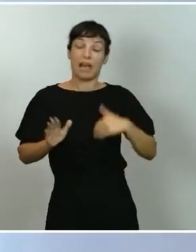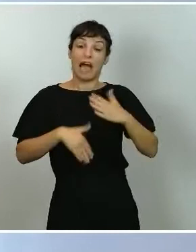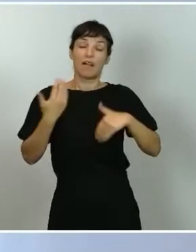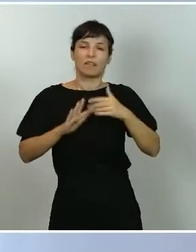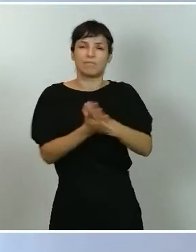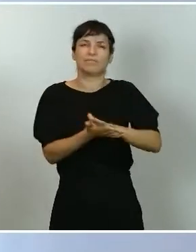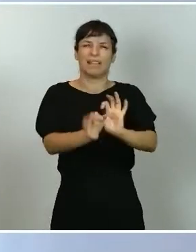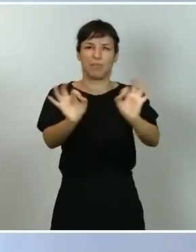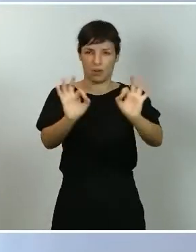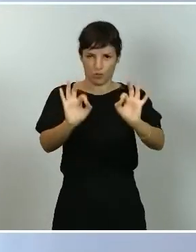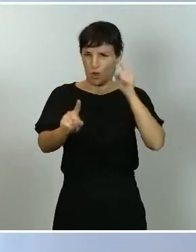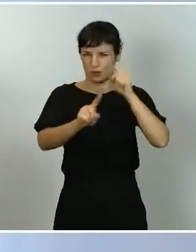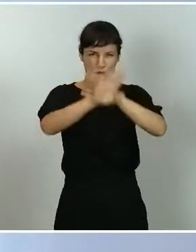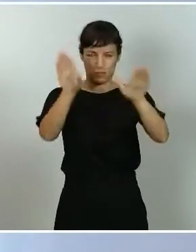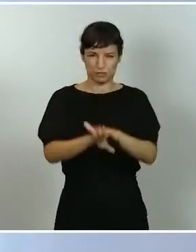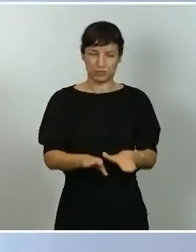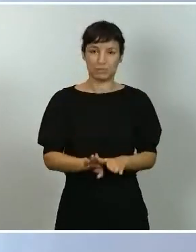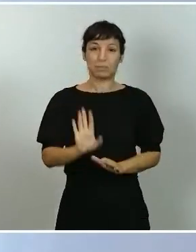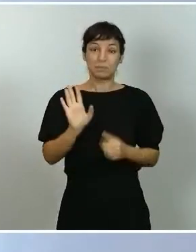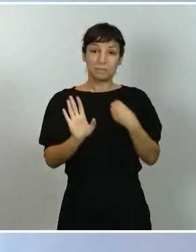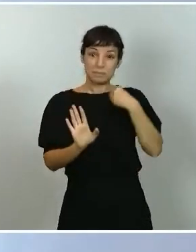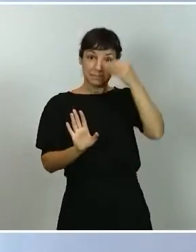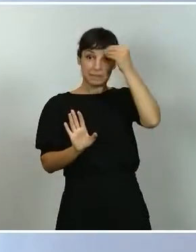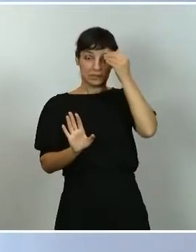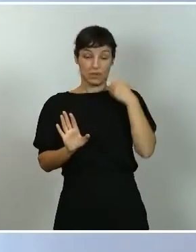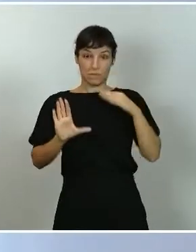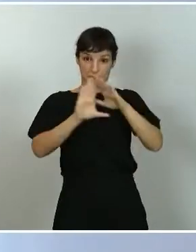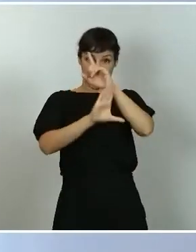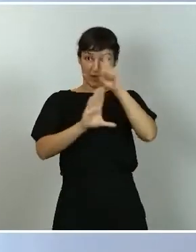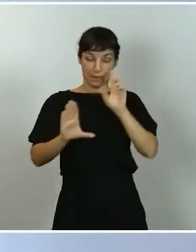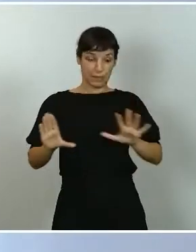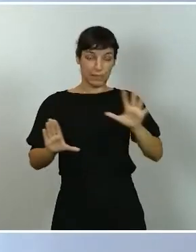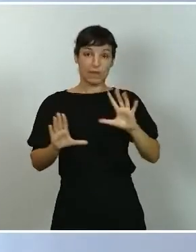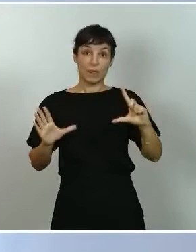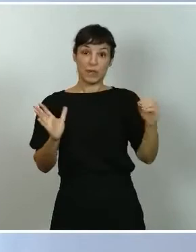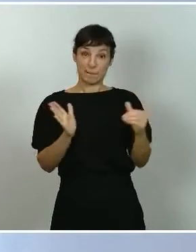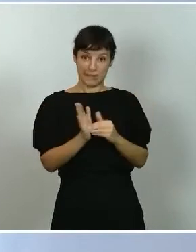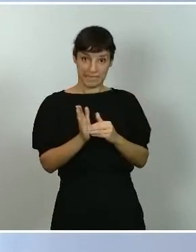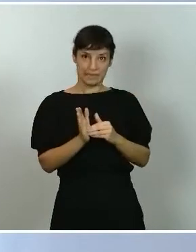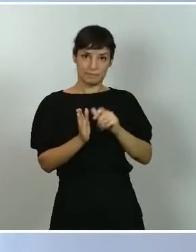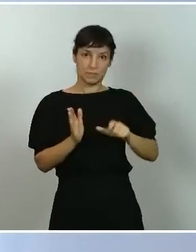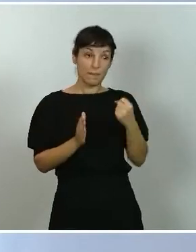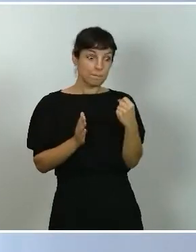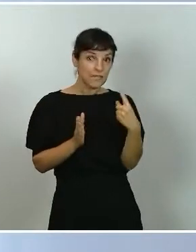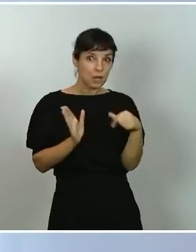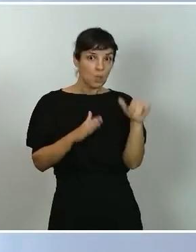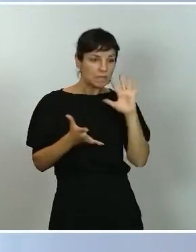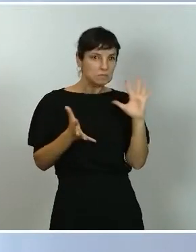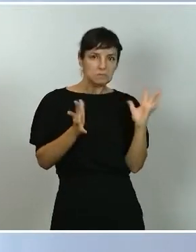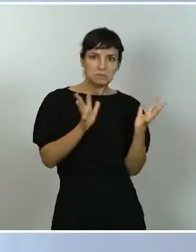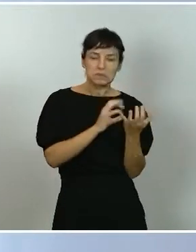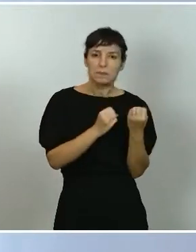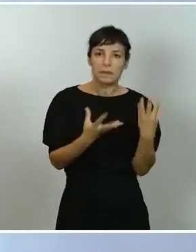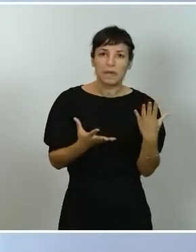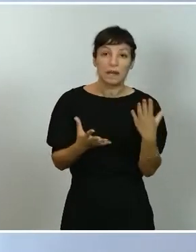que la evolución favorable en las zonas donde hay 1.000 casos o más es buena, de hecho, según los datos de la Comunidad de Madrid, que